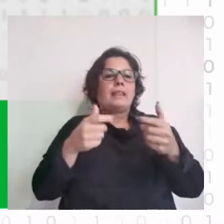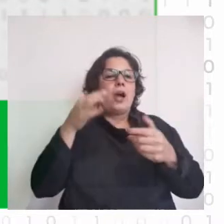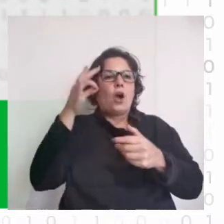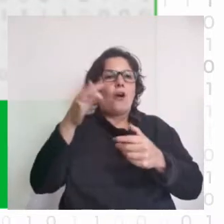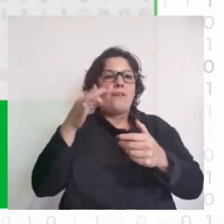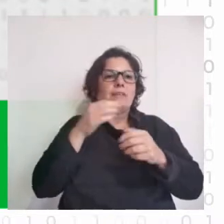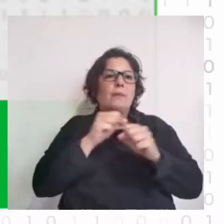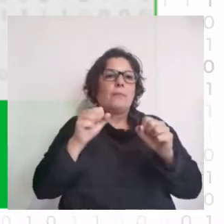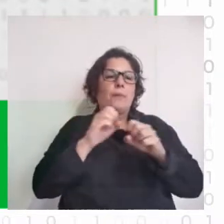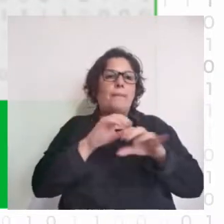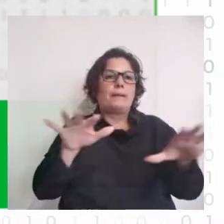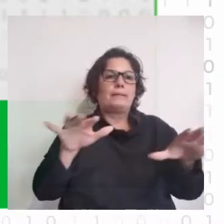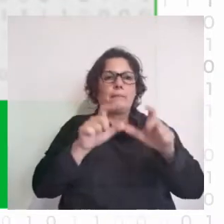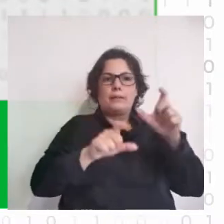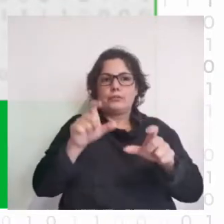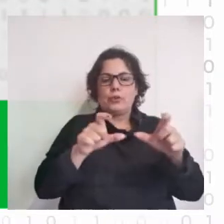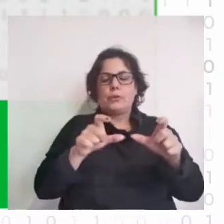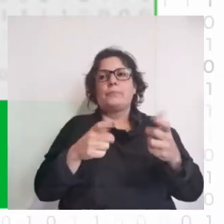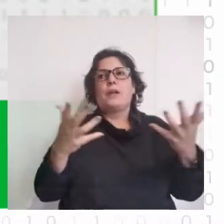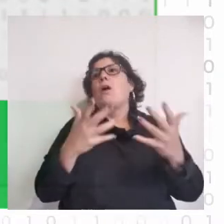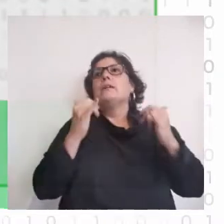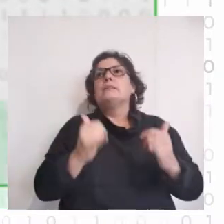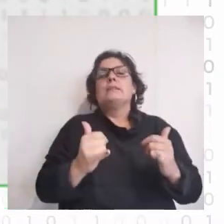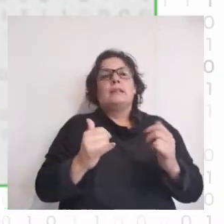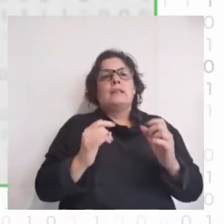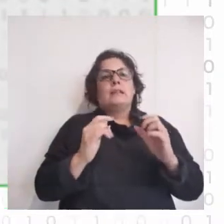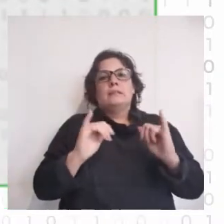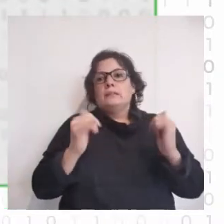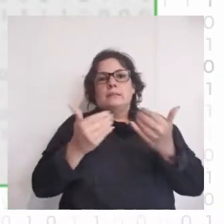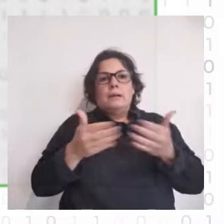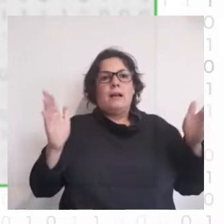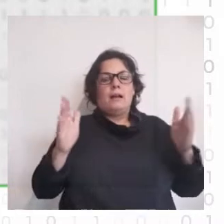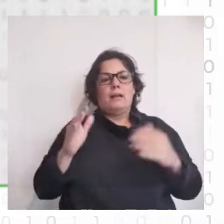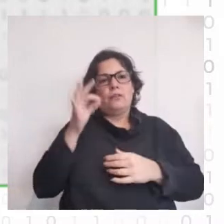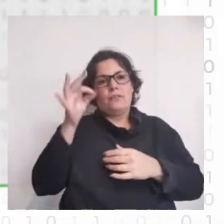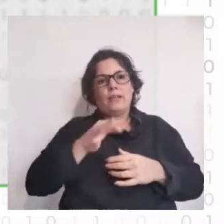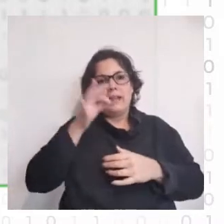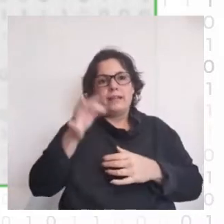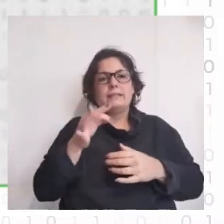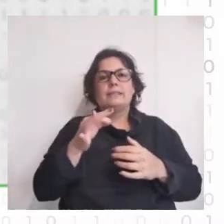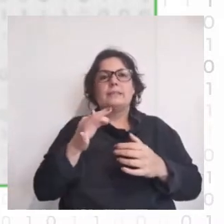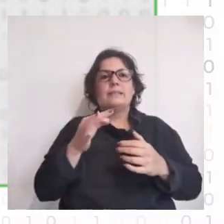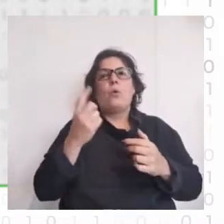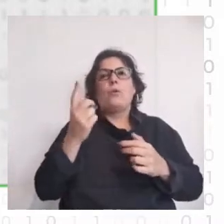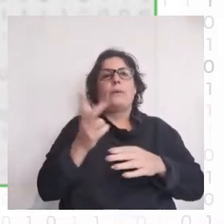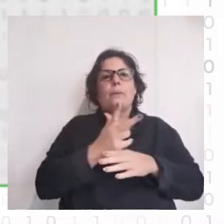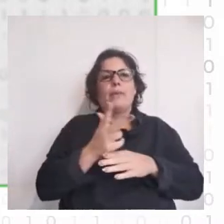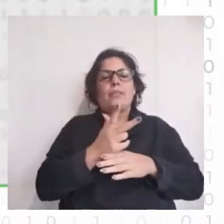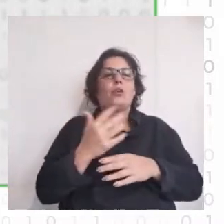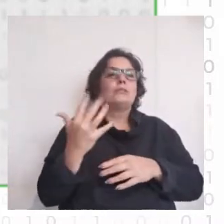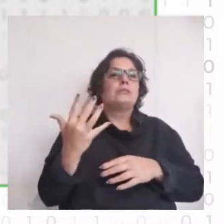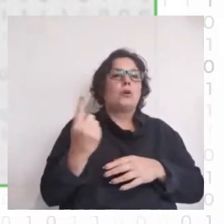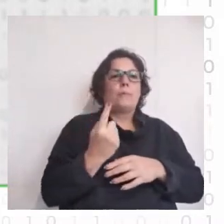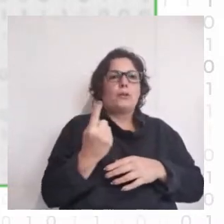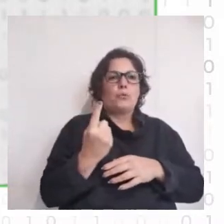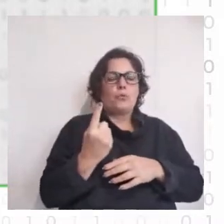más personas. Bueno, ahora sí, para dar por inaugurada la conferencia, vamos a transmitir un video de cinco minutos en el